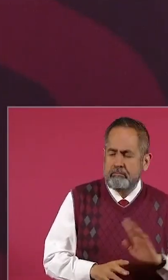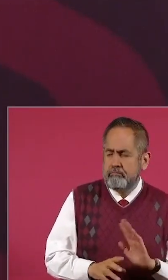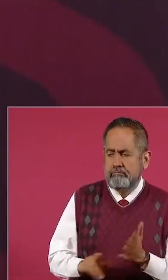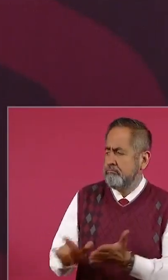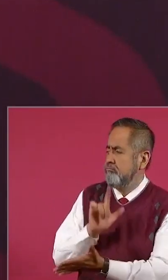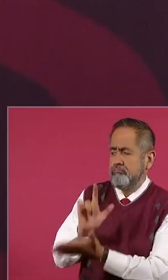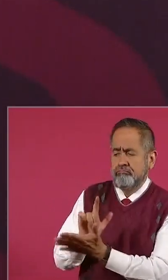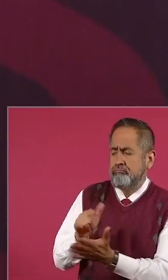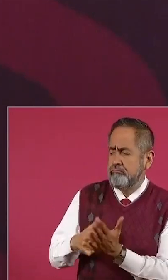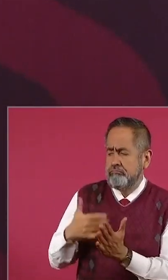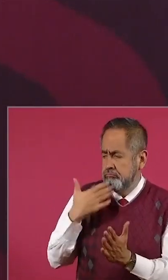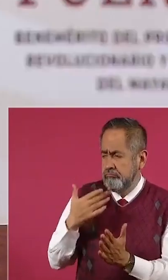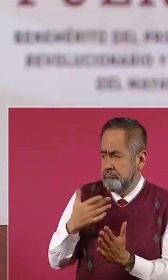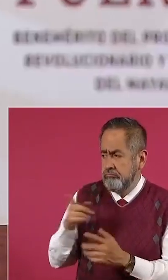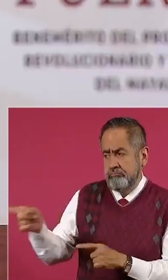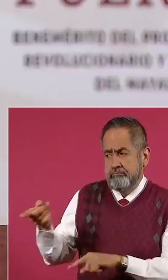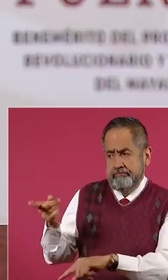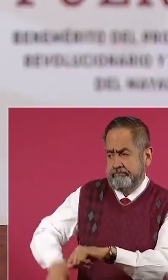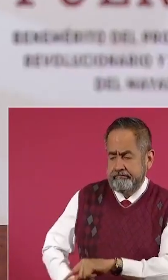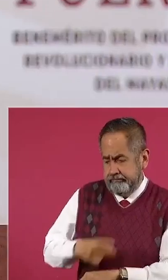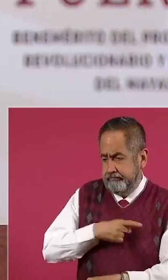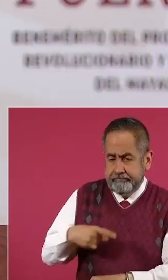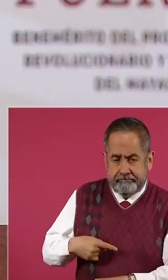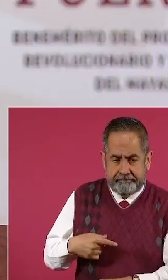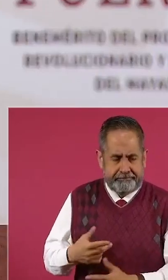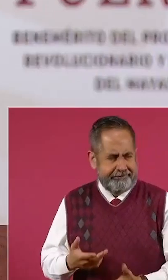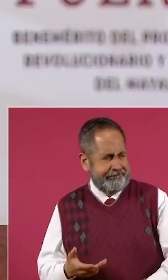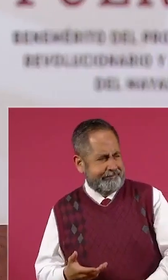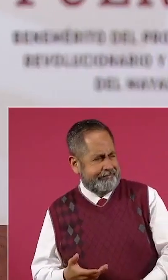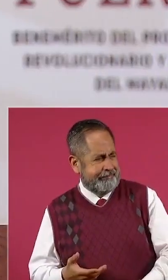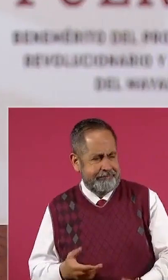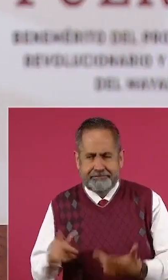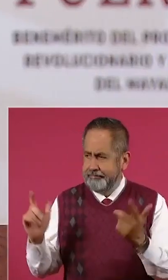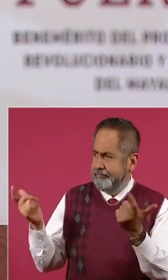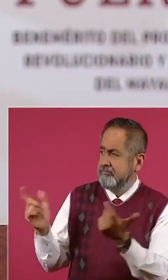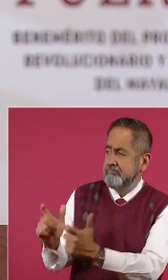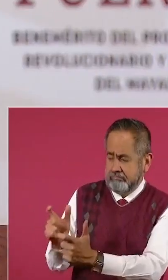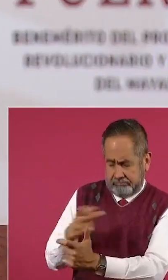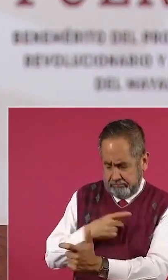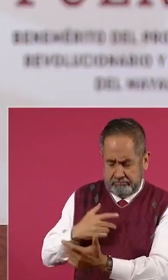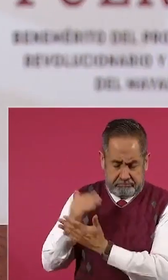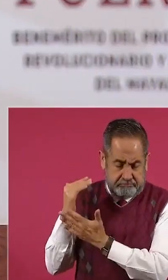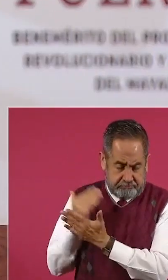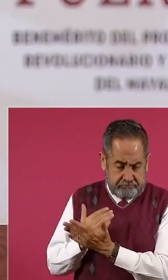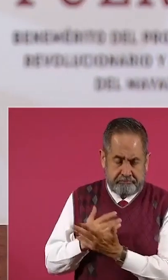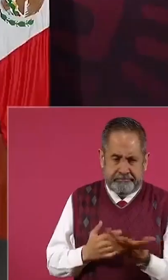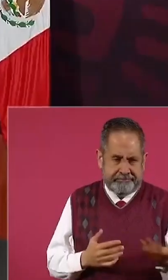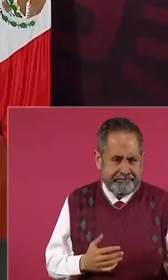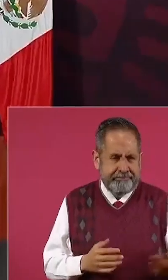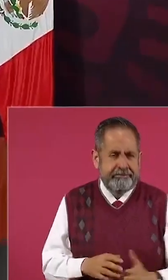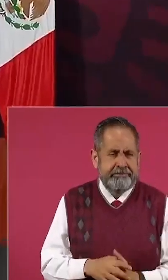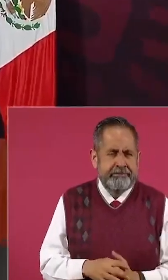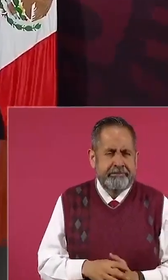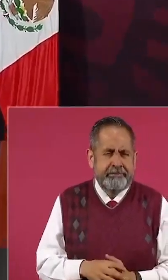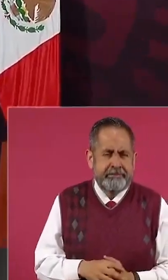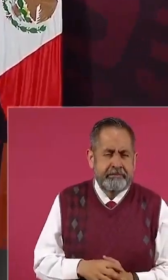la entrega de